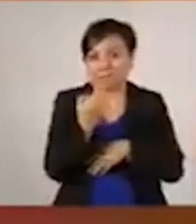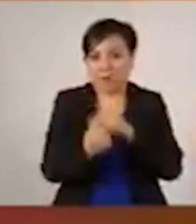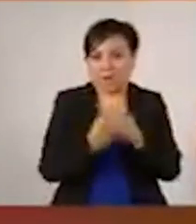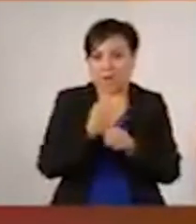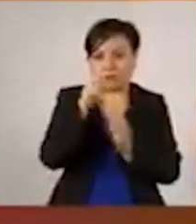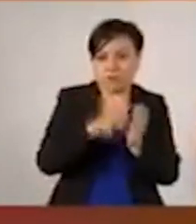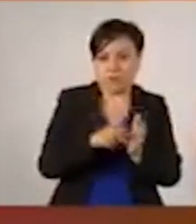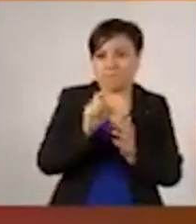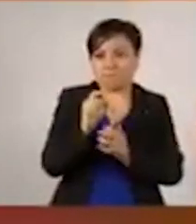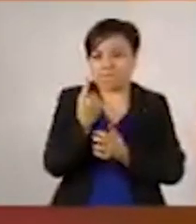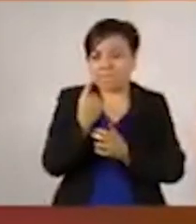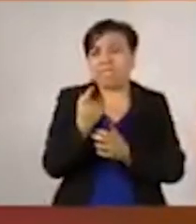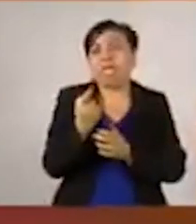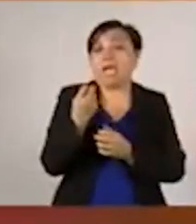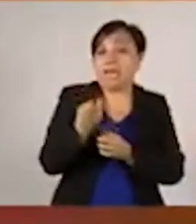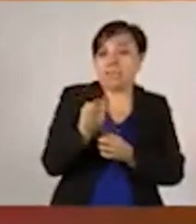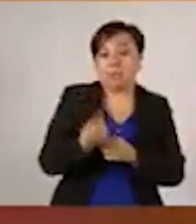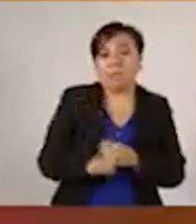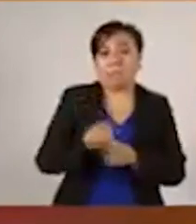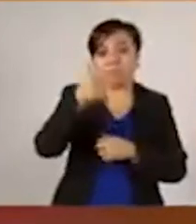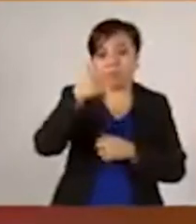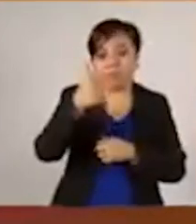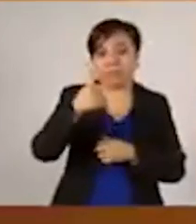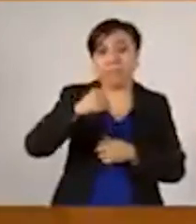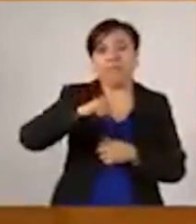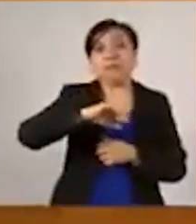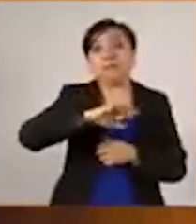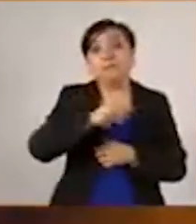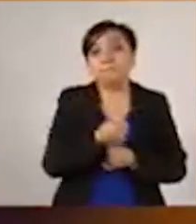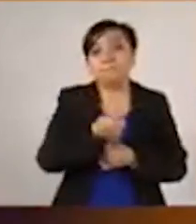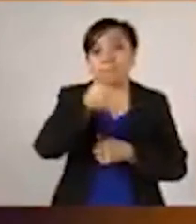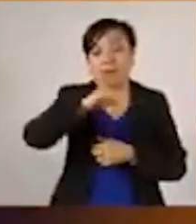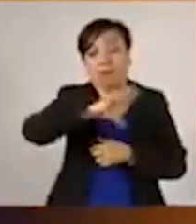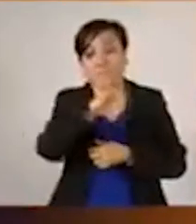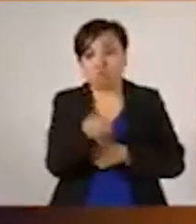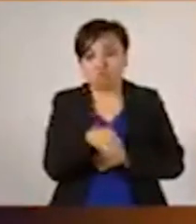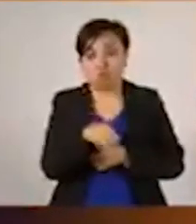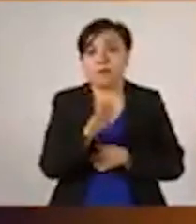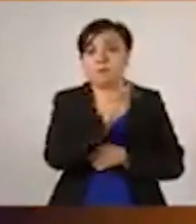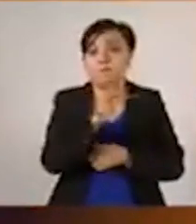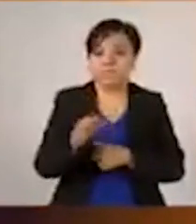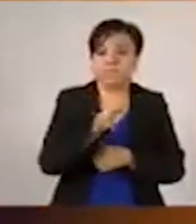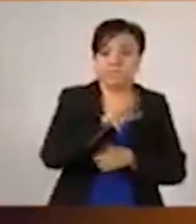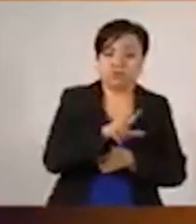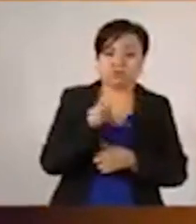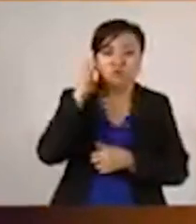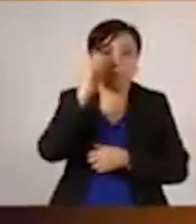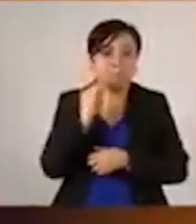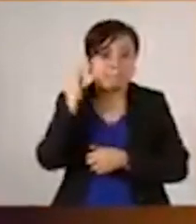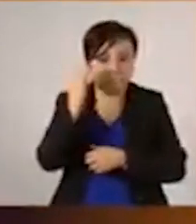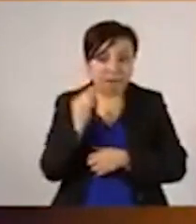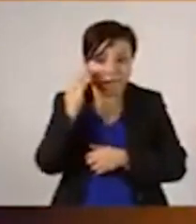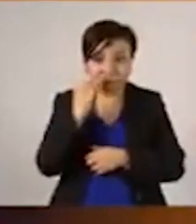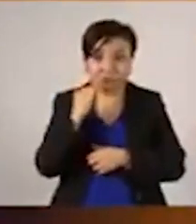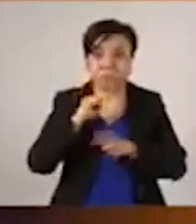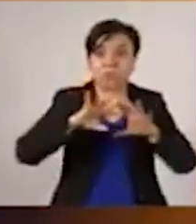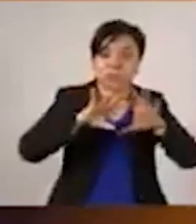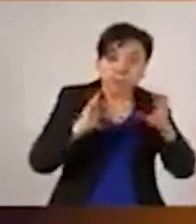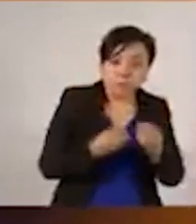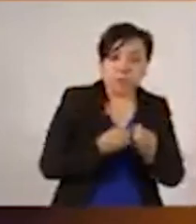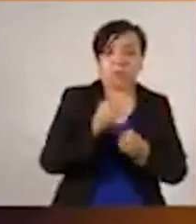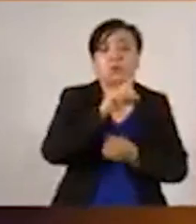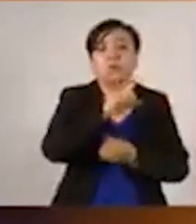-19 en el país. La primera defunción ocurrió el 18 de marzo, cuando se registraban 118 casos.